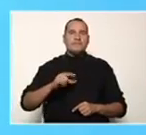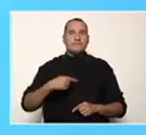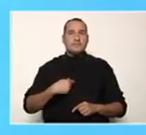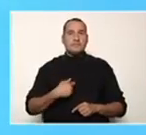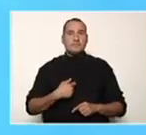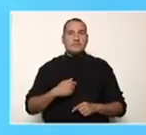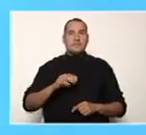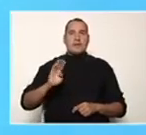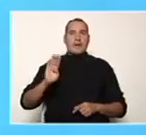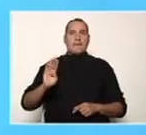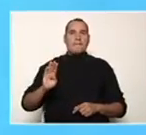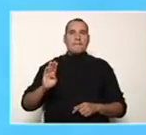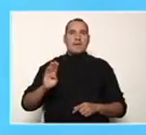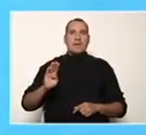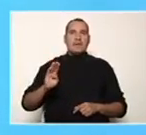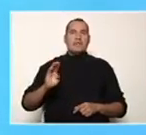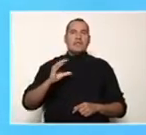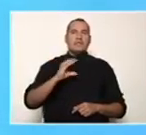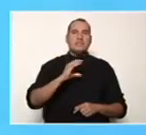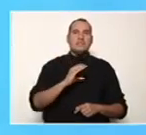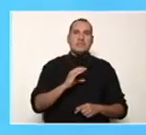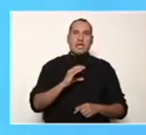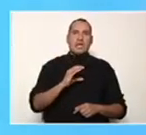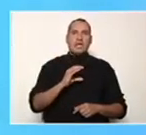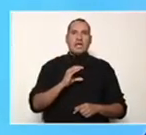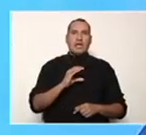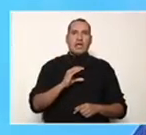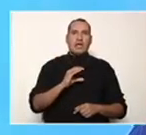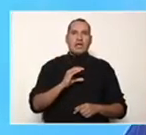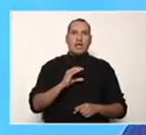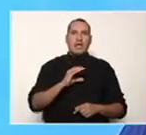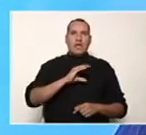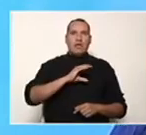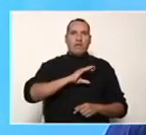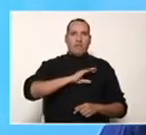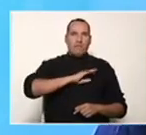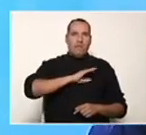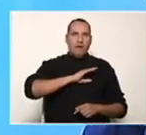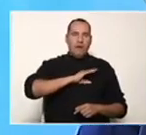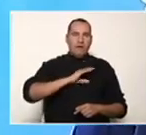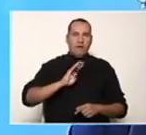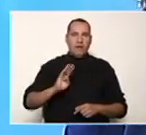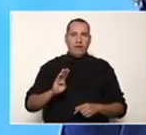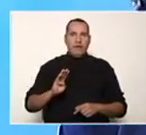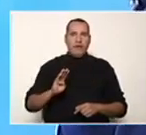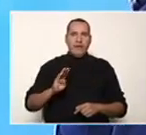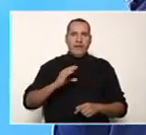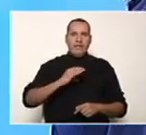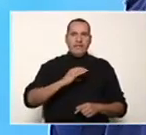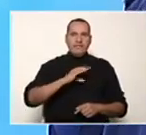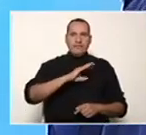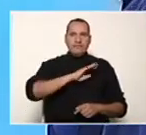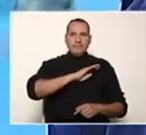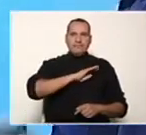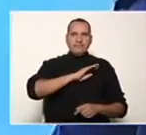y c pertenecen a los números